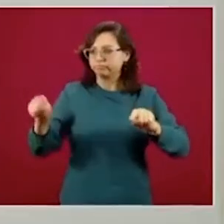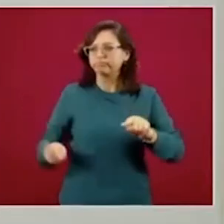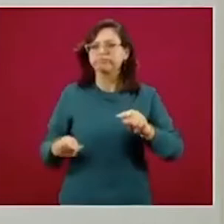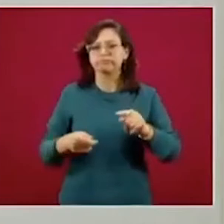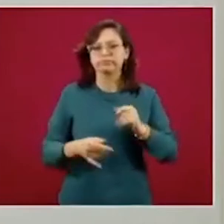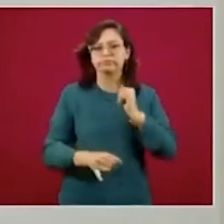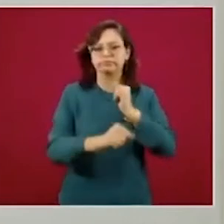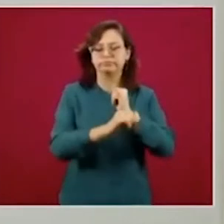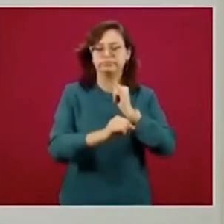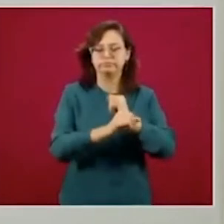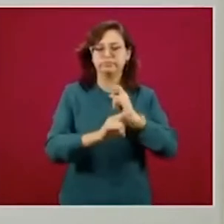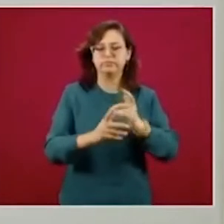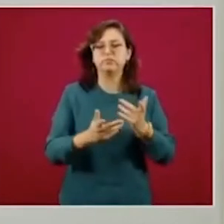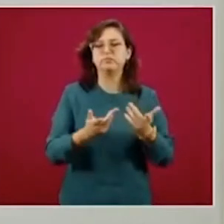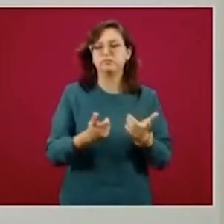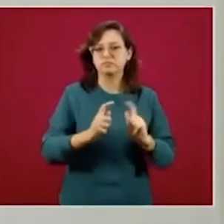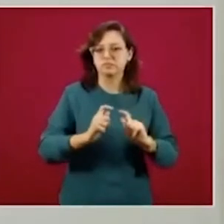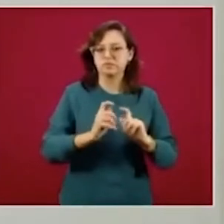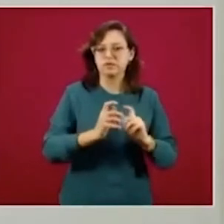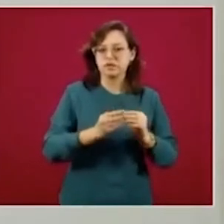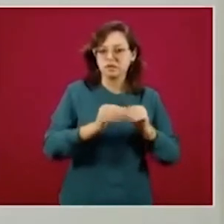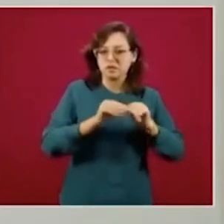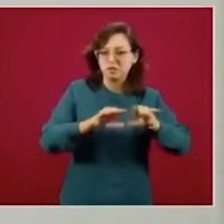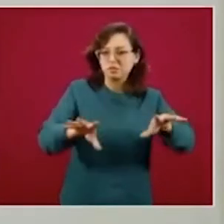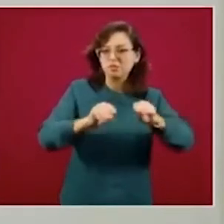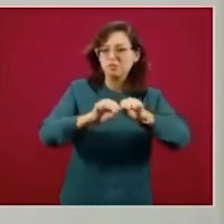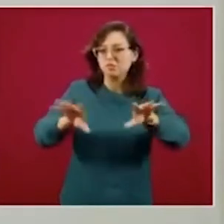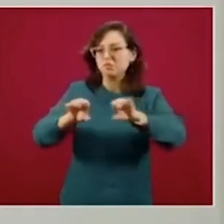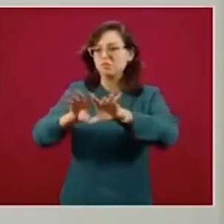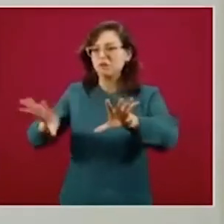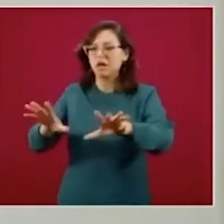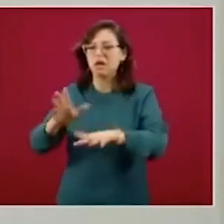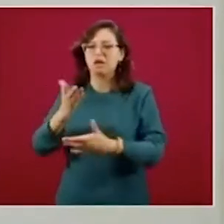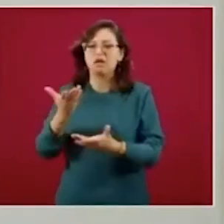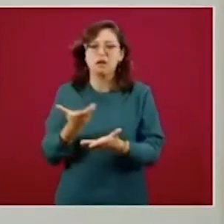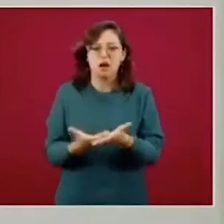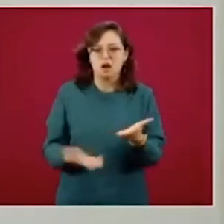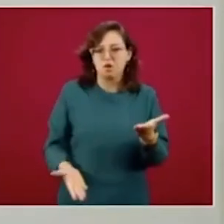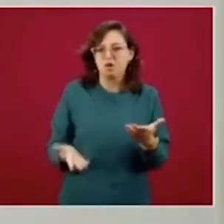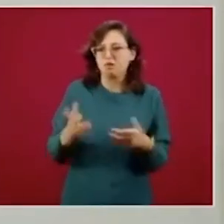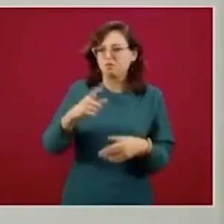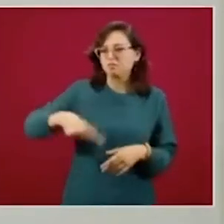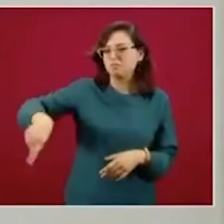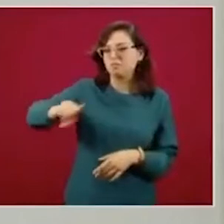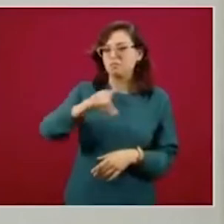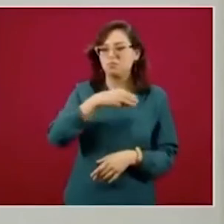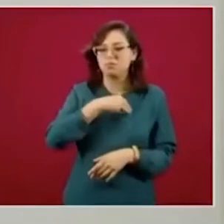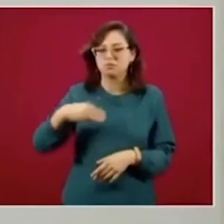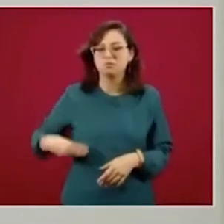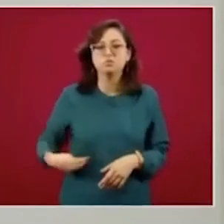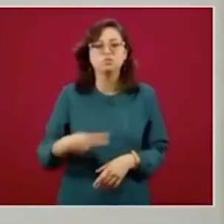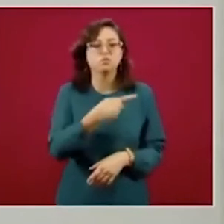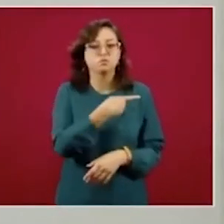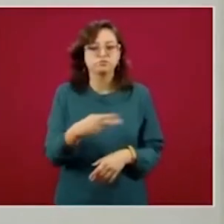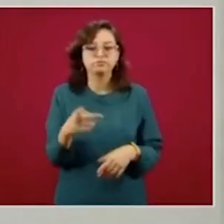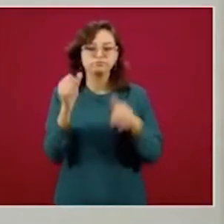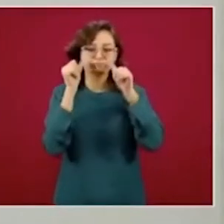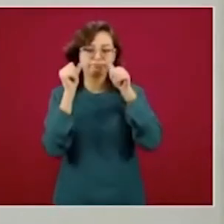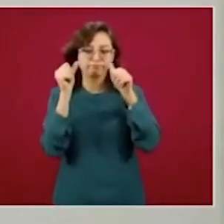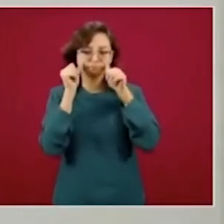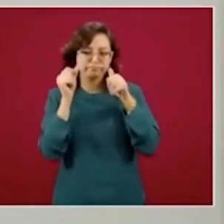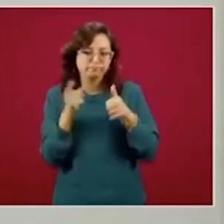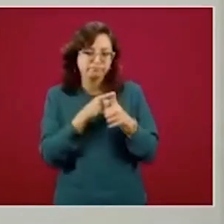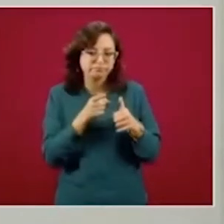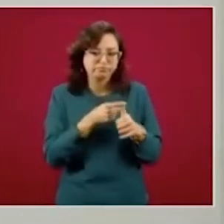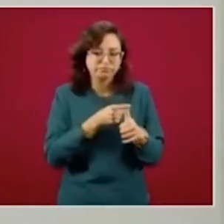las localidades pobres y de cobertura social ahora. Ahora, la vez pasada explicamos que